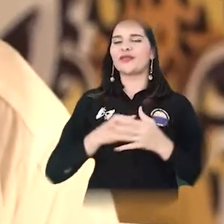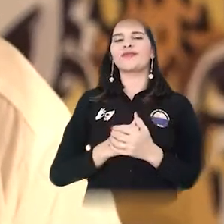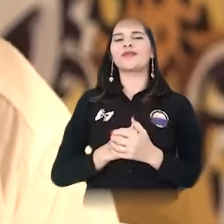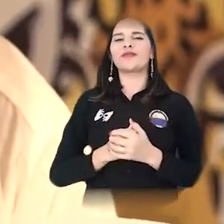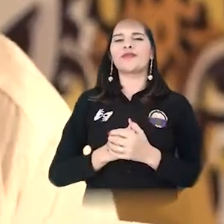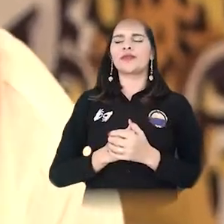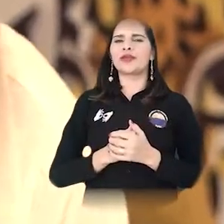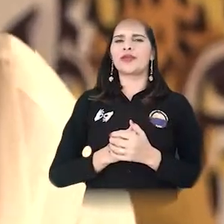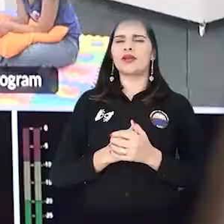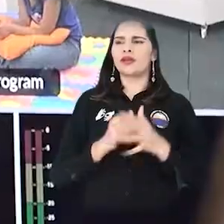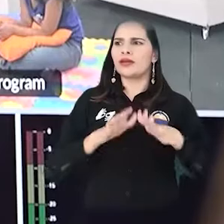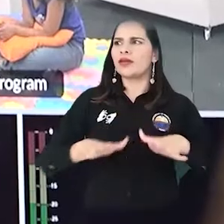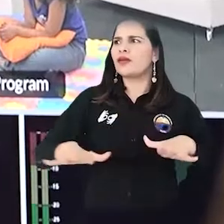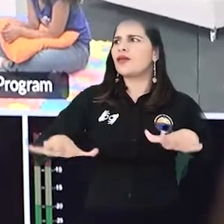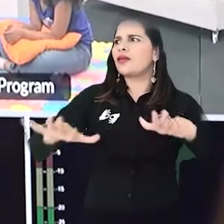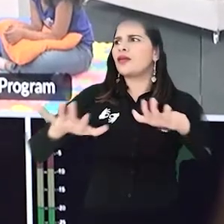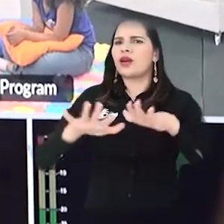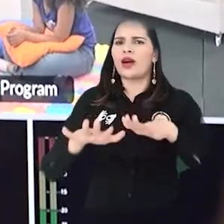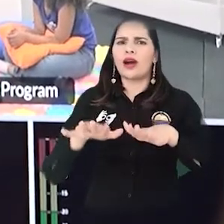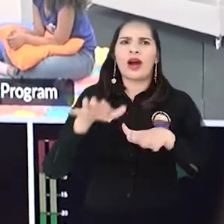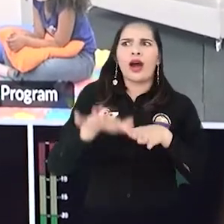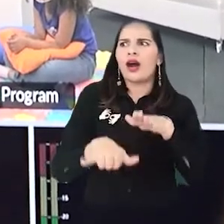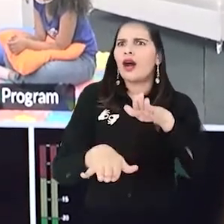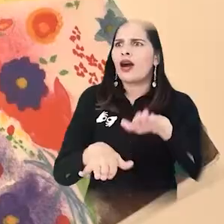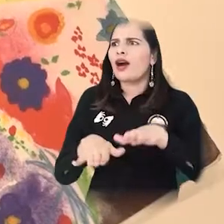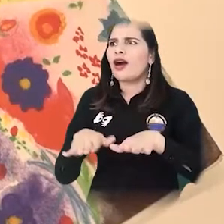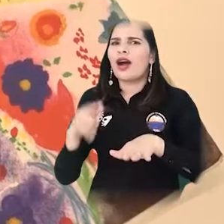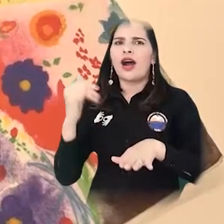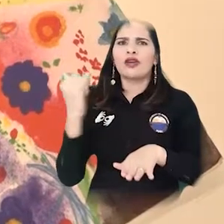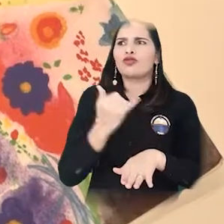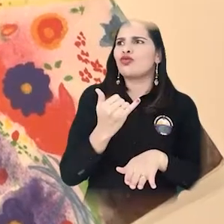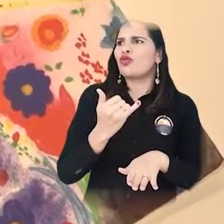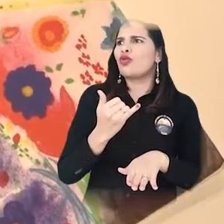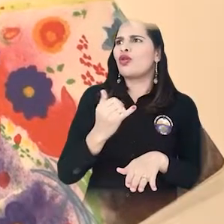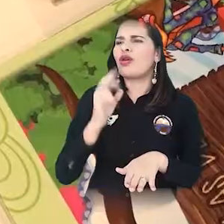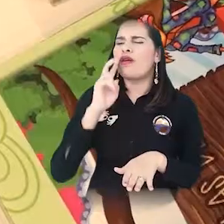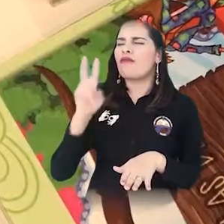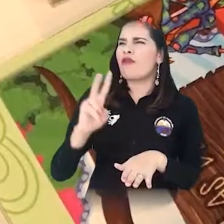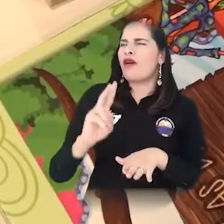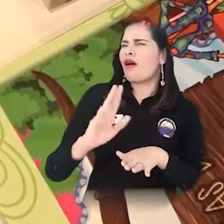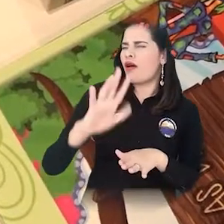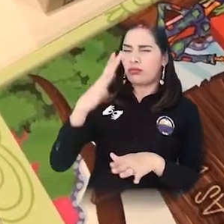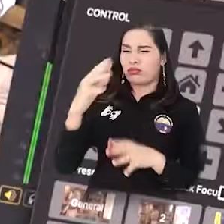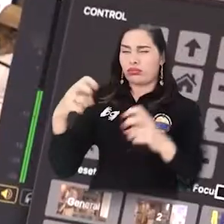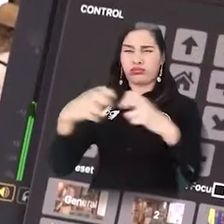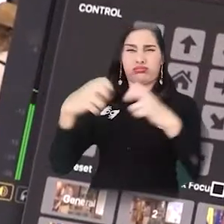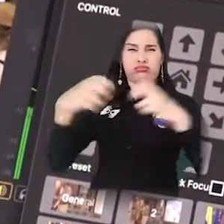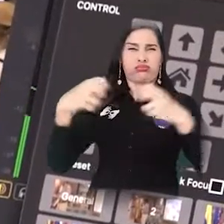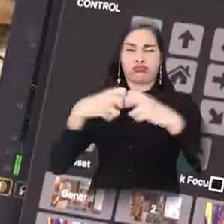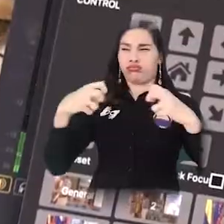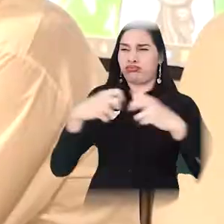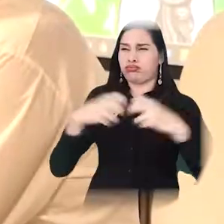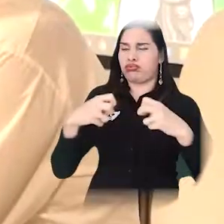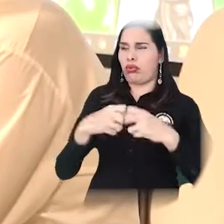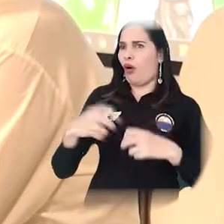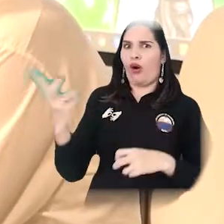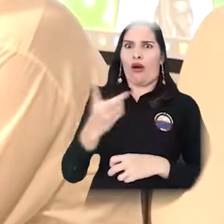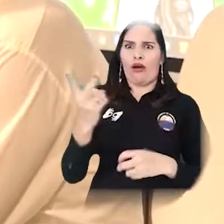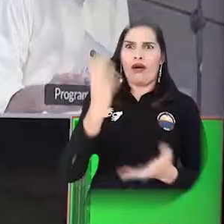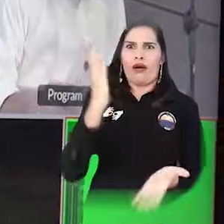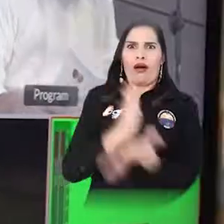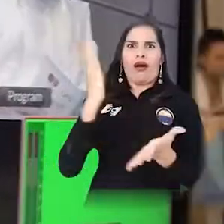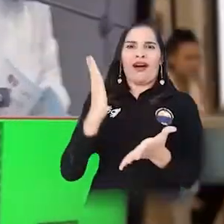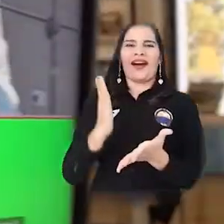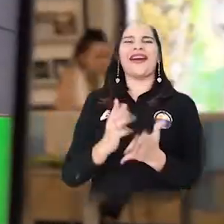Bonifacio, quien había sentido alfaguar a su espalda, activó un campo energético que les protegió a los